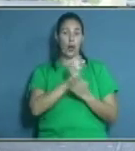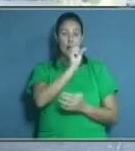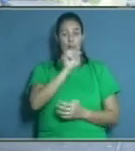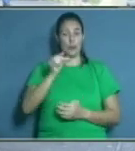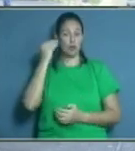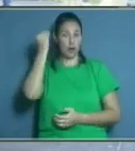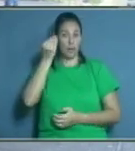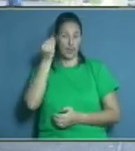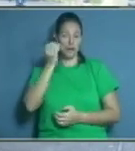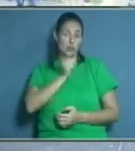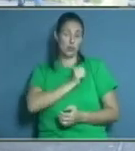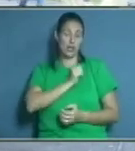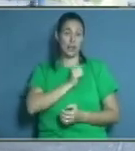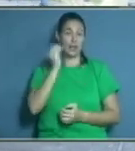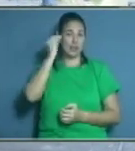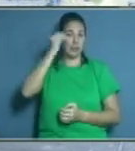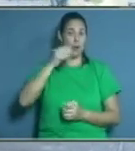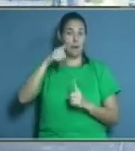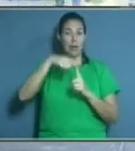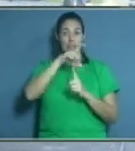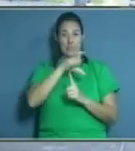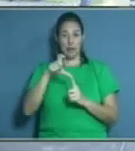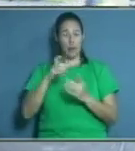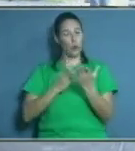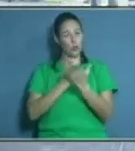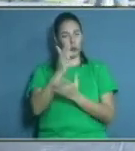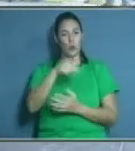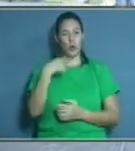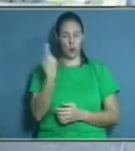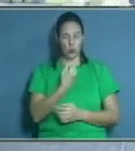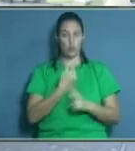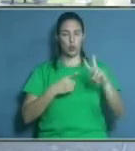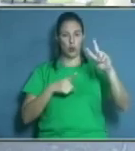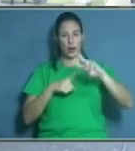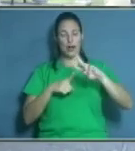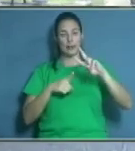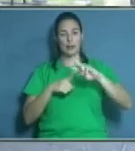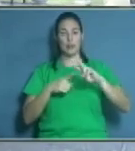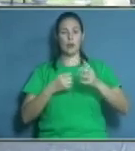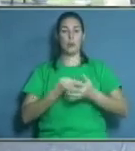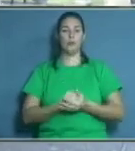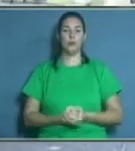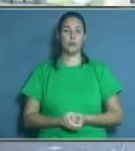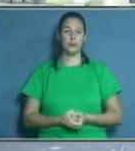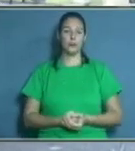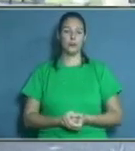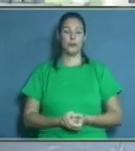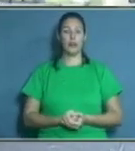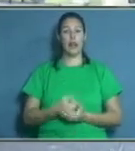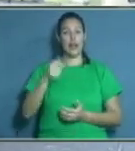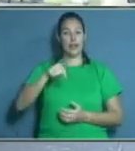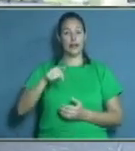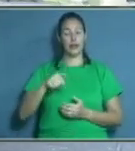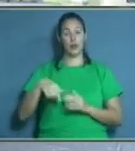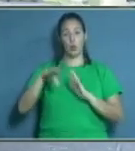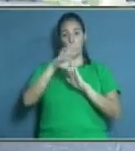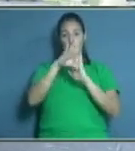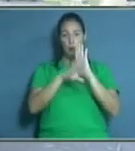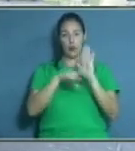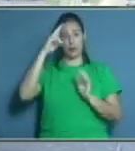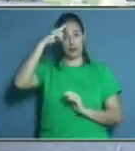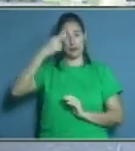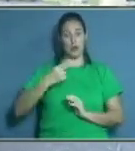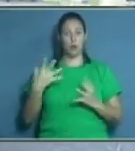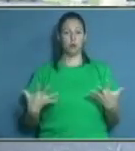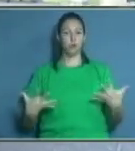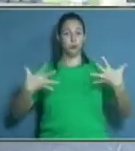sobre este tema, no se separe de la sintonía. Ahora devuelvo la señal a los estudios centrales. Continúe con Mitos de la Salud, el